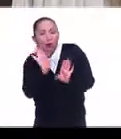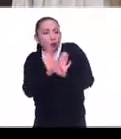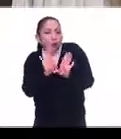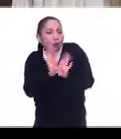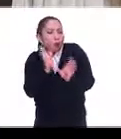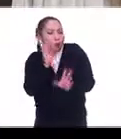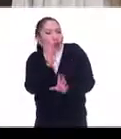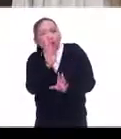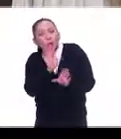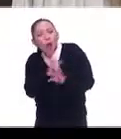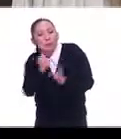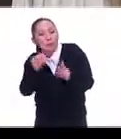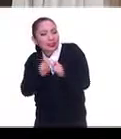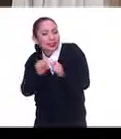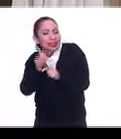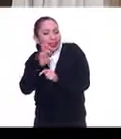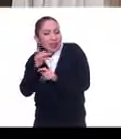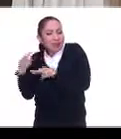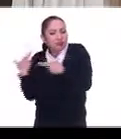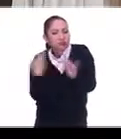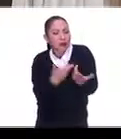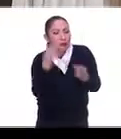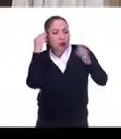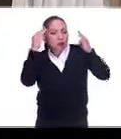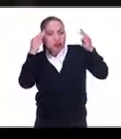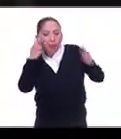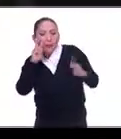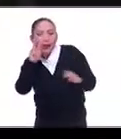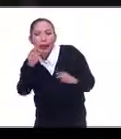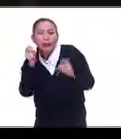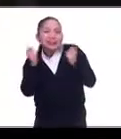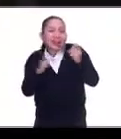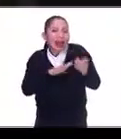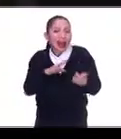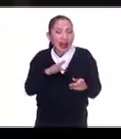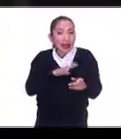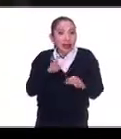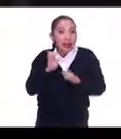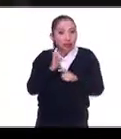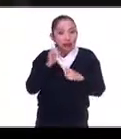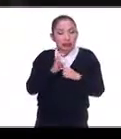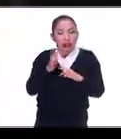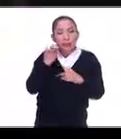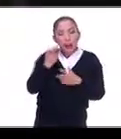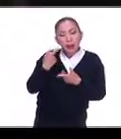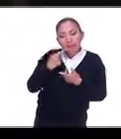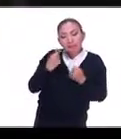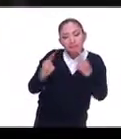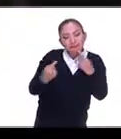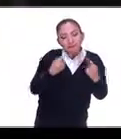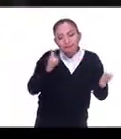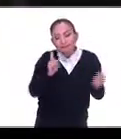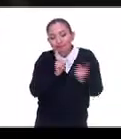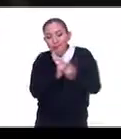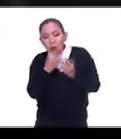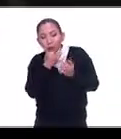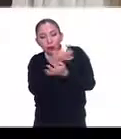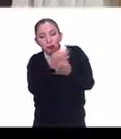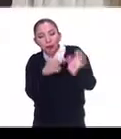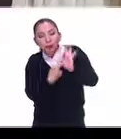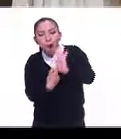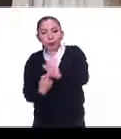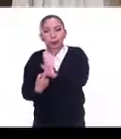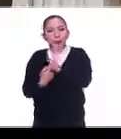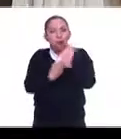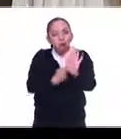ver qué fue lo que mi tía le dejó al Franz Mayer. Y se arma la posibilidad de dar a conocer